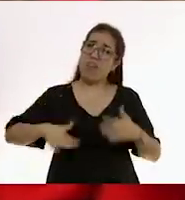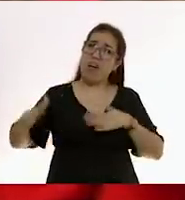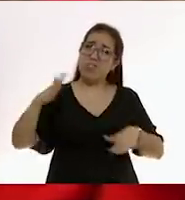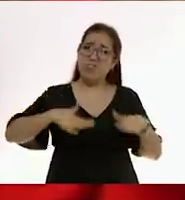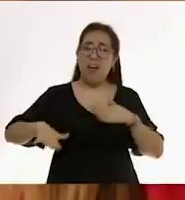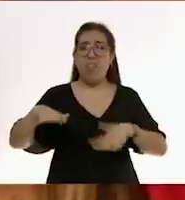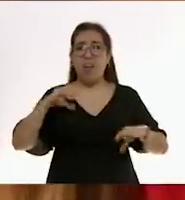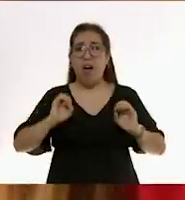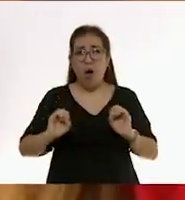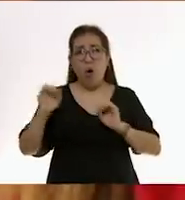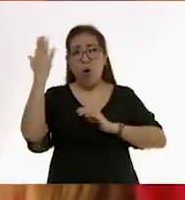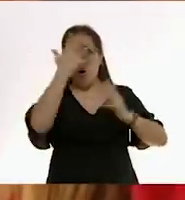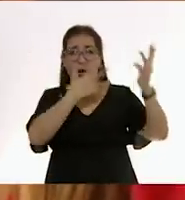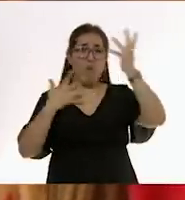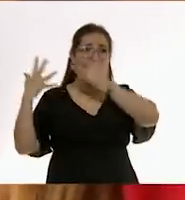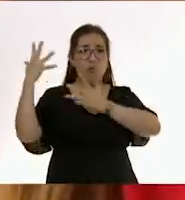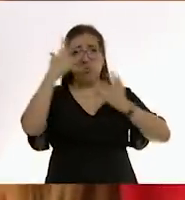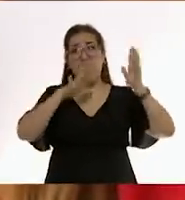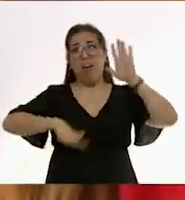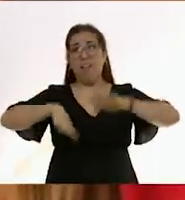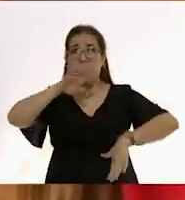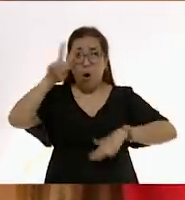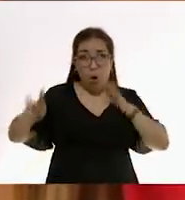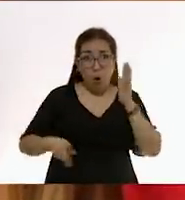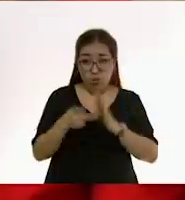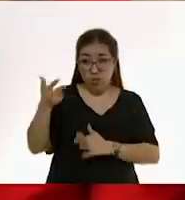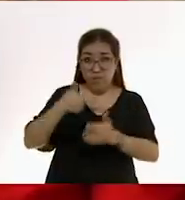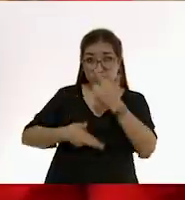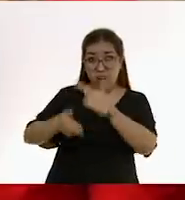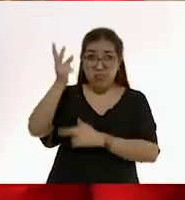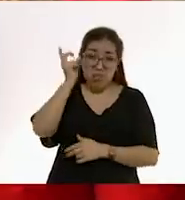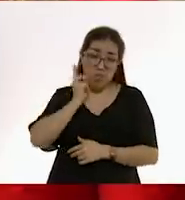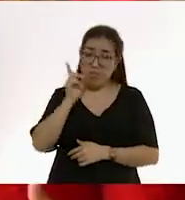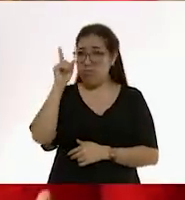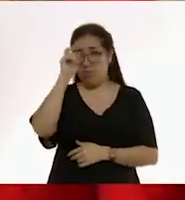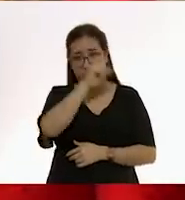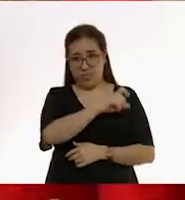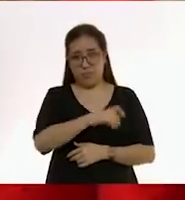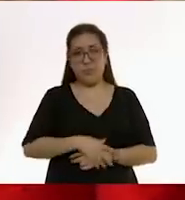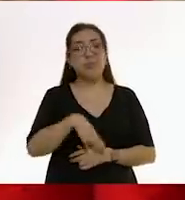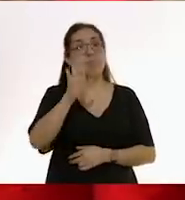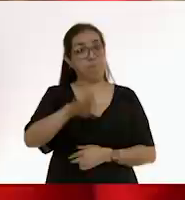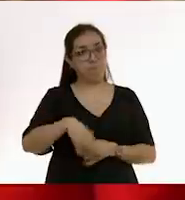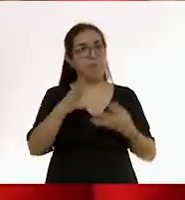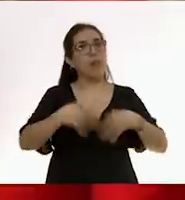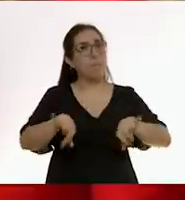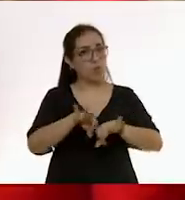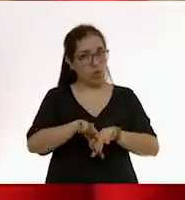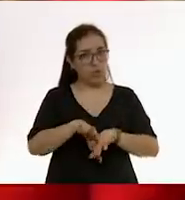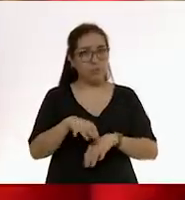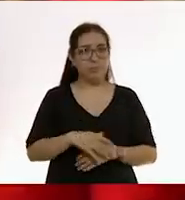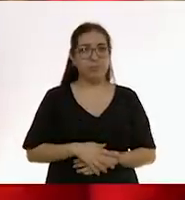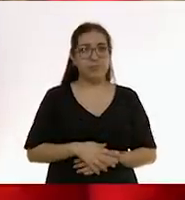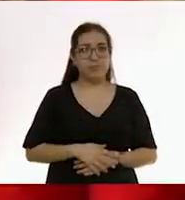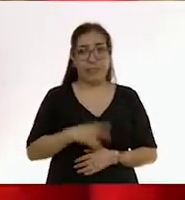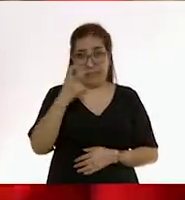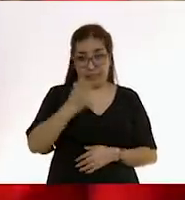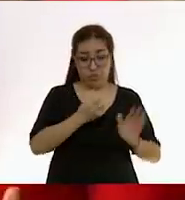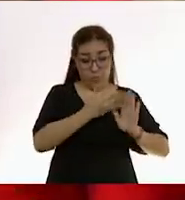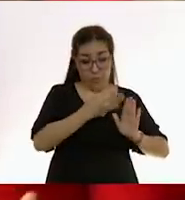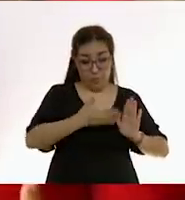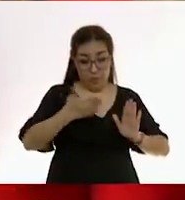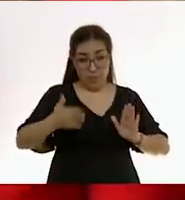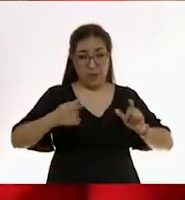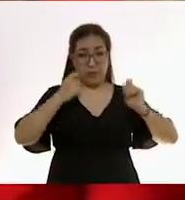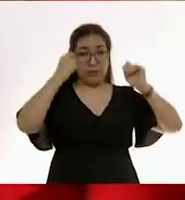y muy confundidas, y a veces hasta nos cuesta trabajo volvernos a dormir. Ahora, es muy importante decir que estos micro despertares